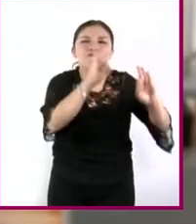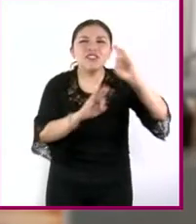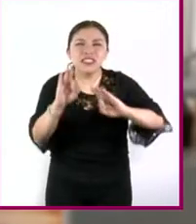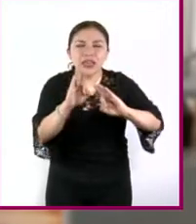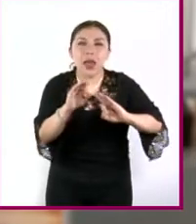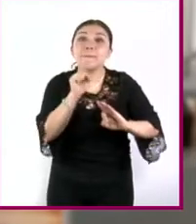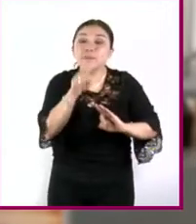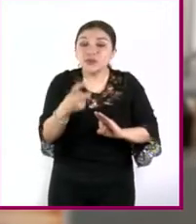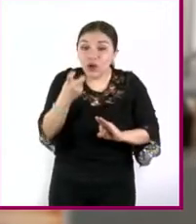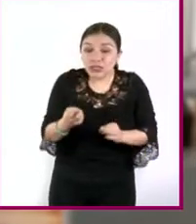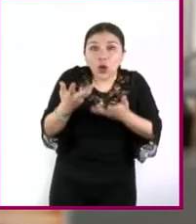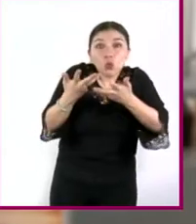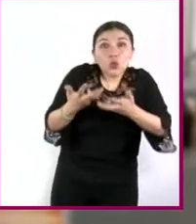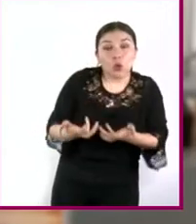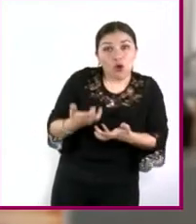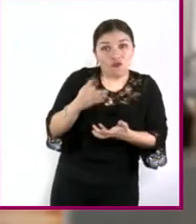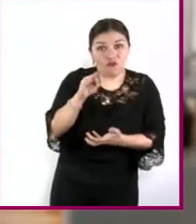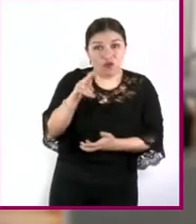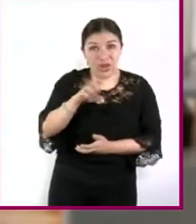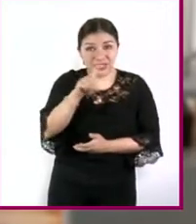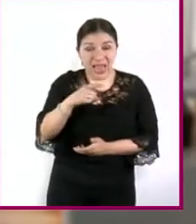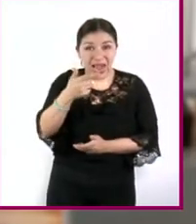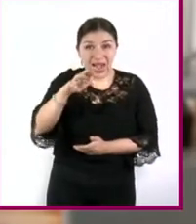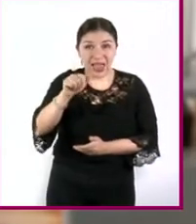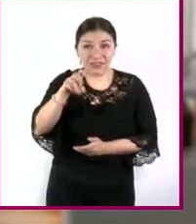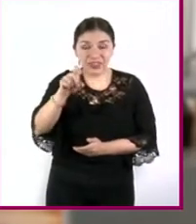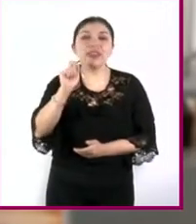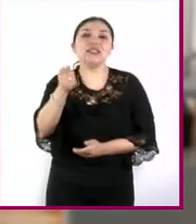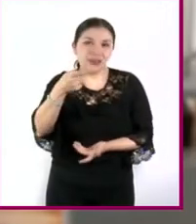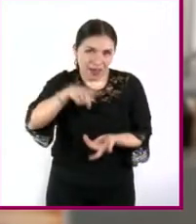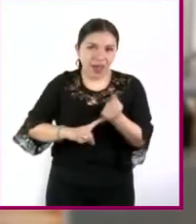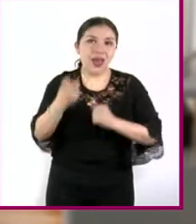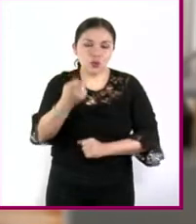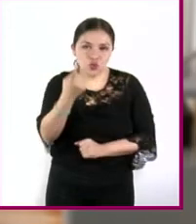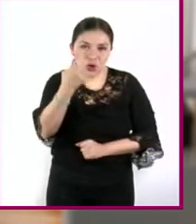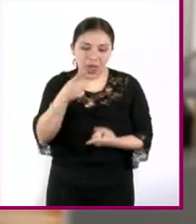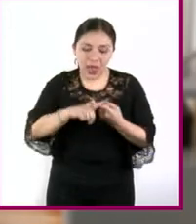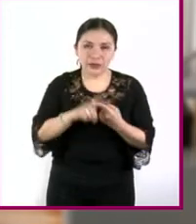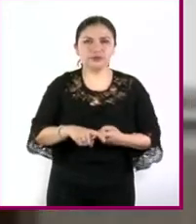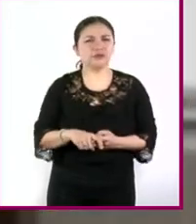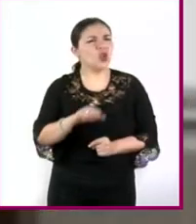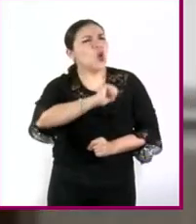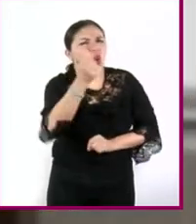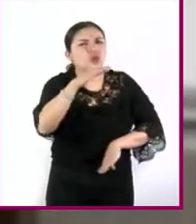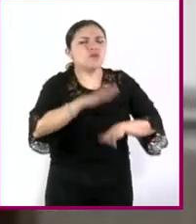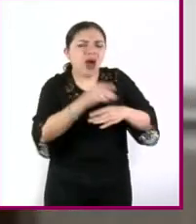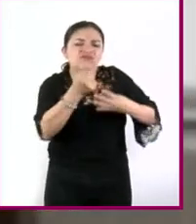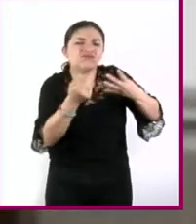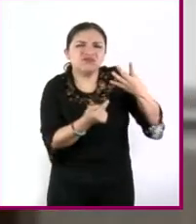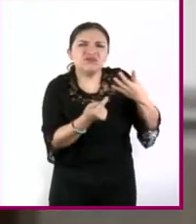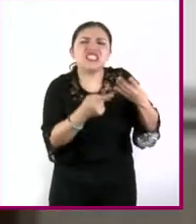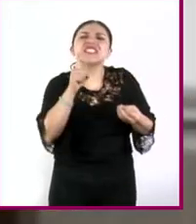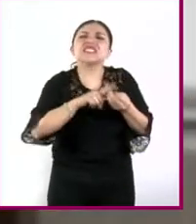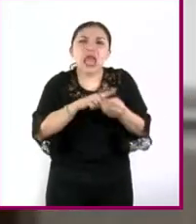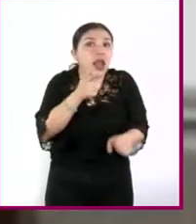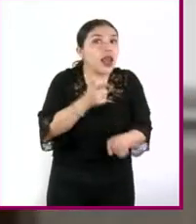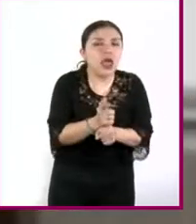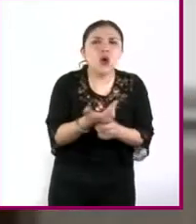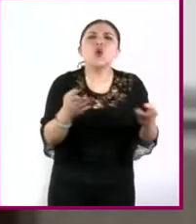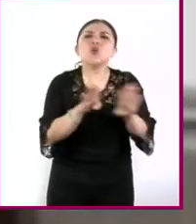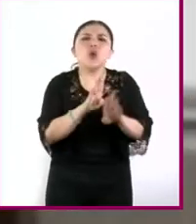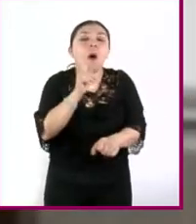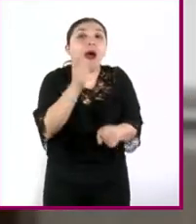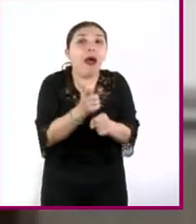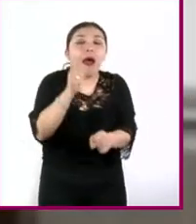la fuerza de gravedad es una de ellas cuántas fuerzas más hay mati quién las descubrió cómo se descubren esas fuerzas cómo